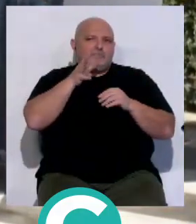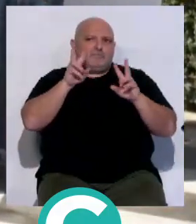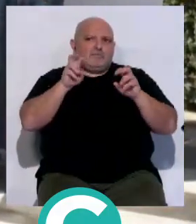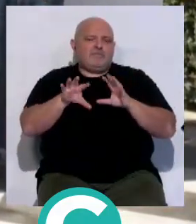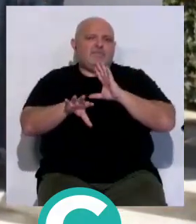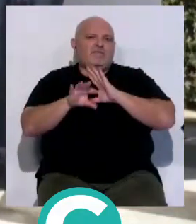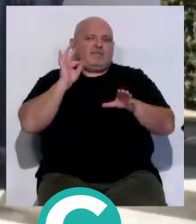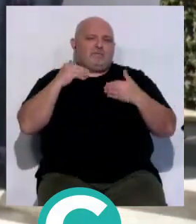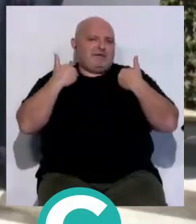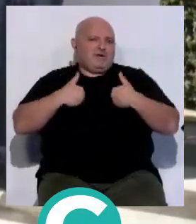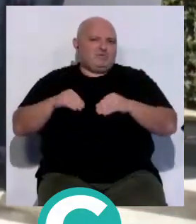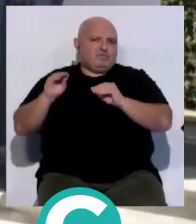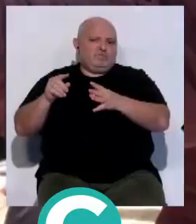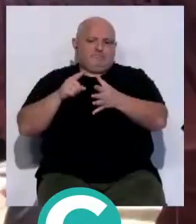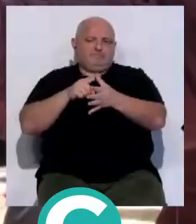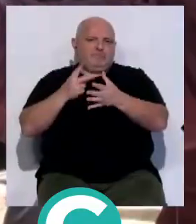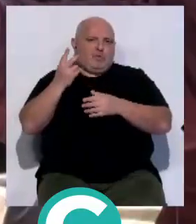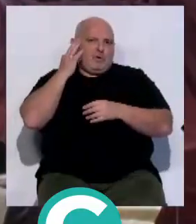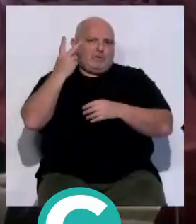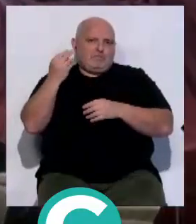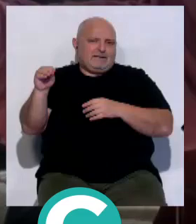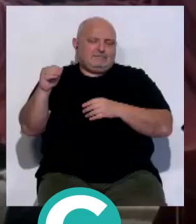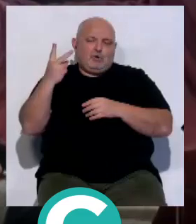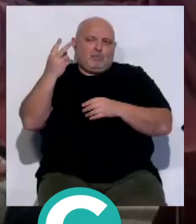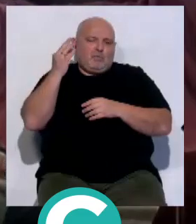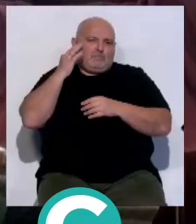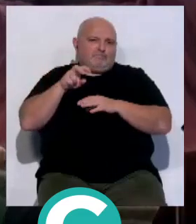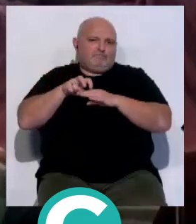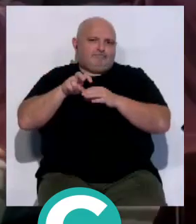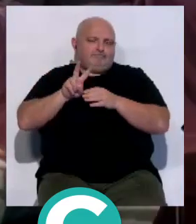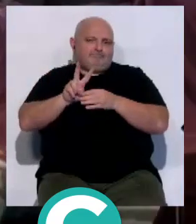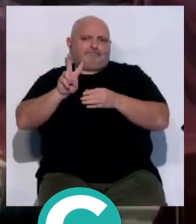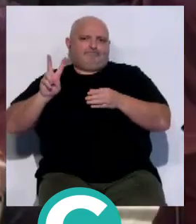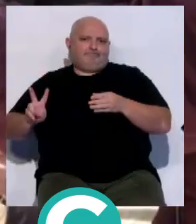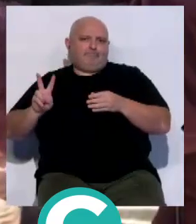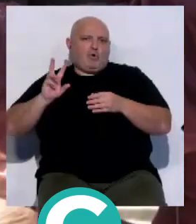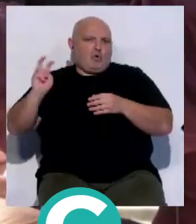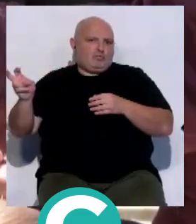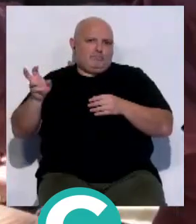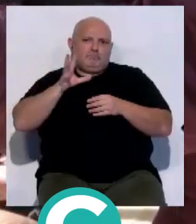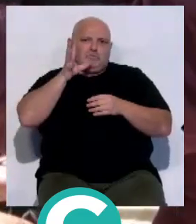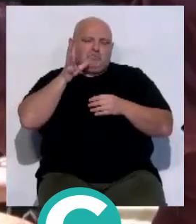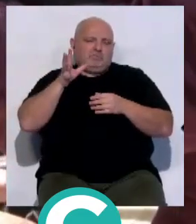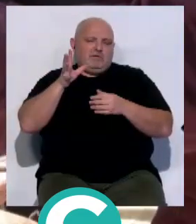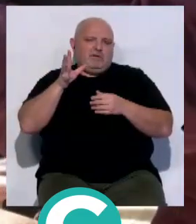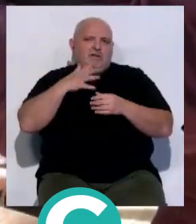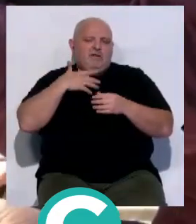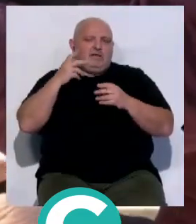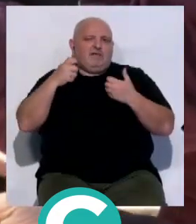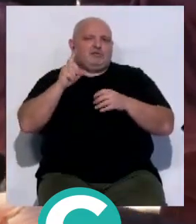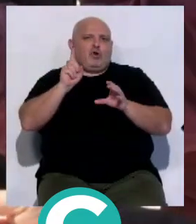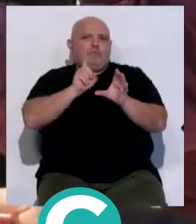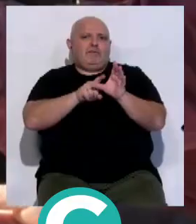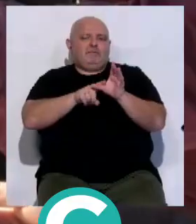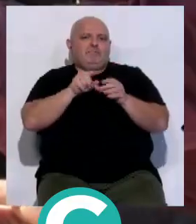decisión personal el seguir participando en política desde otro punto, activista, militante